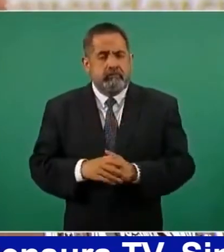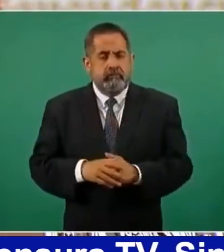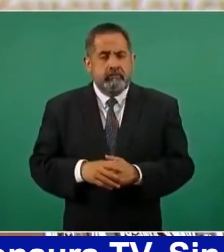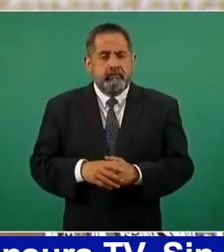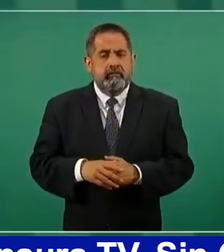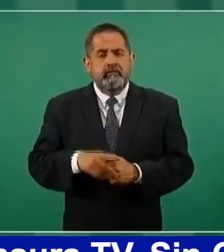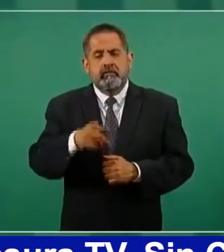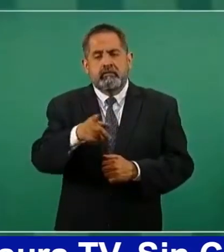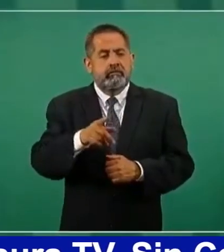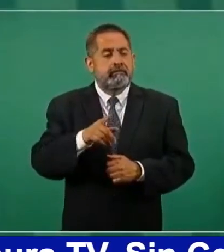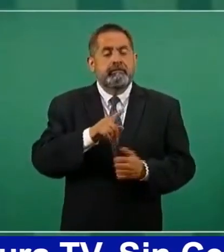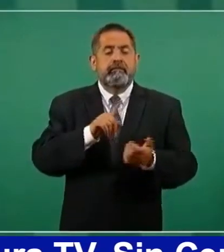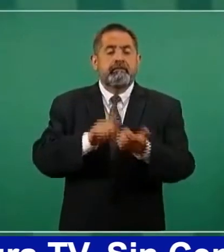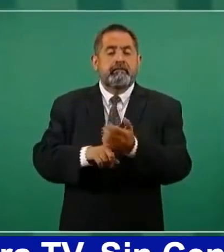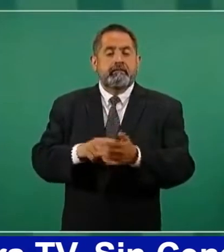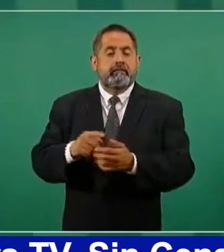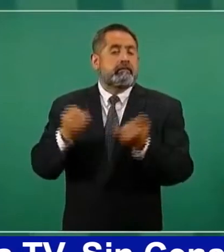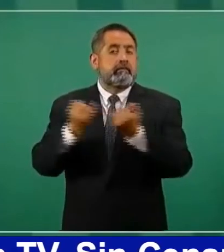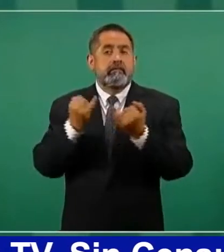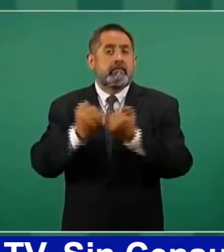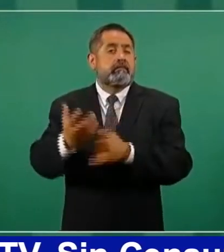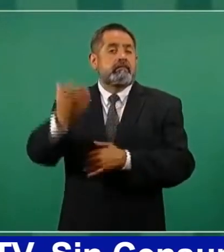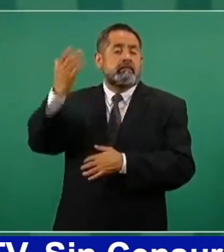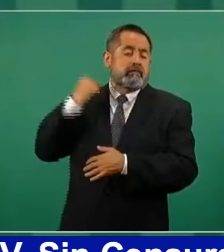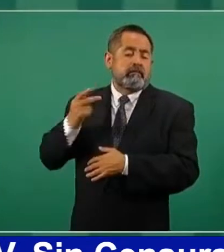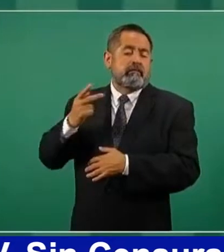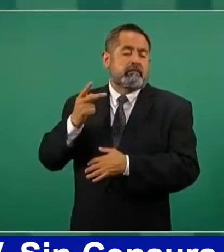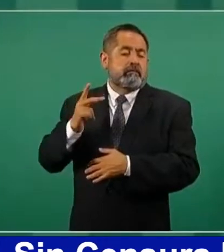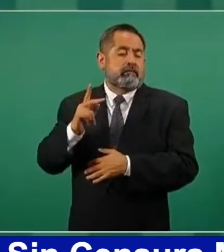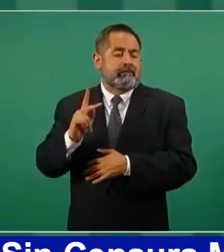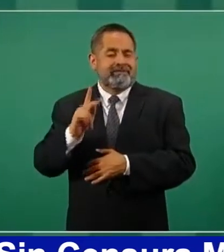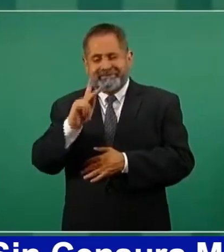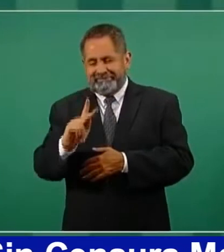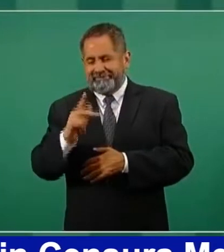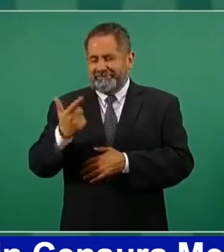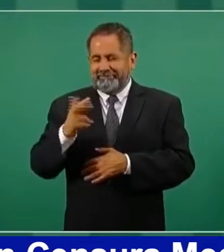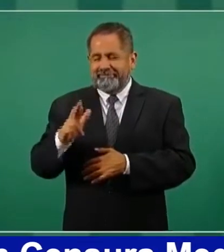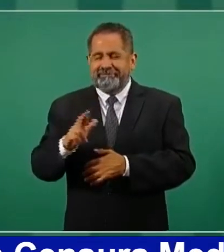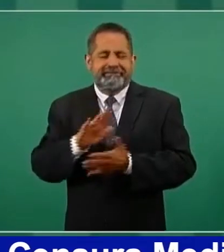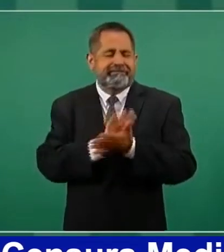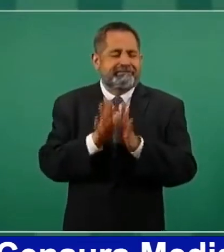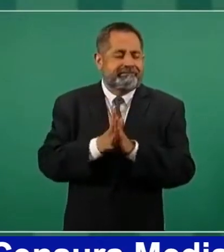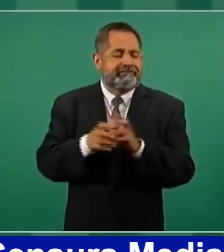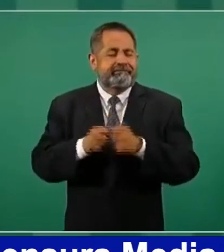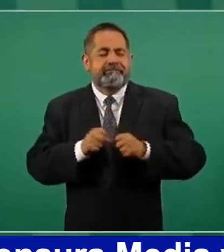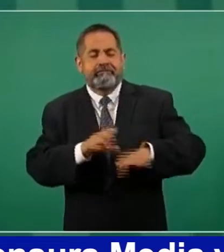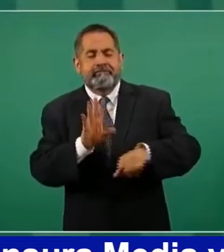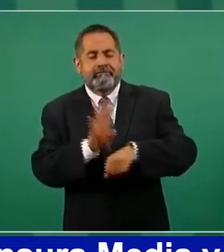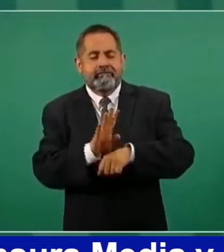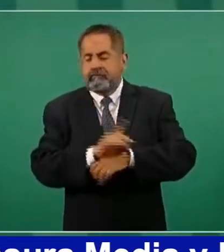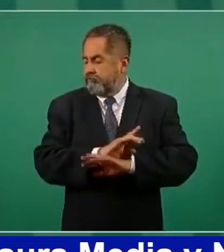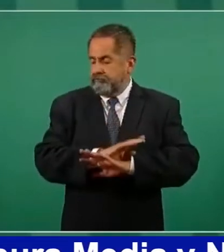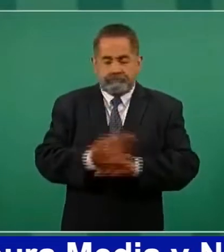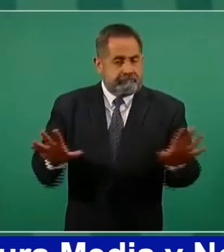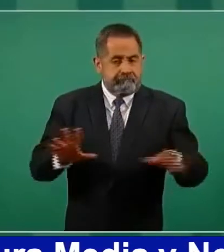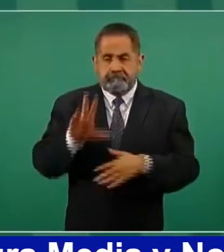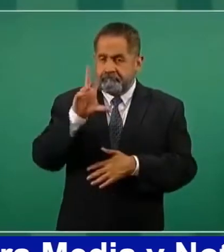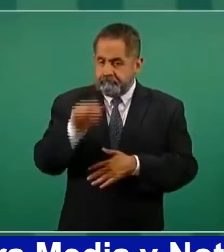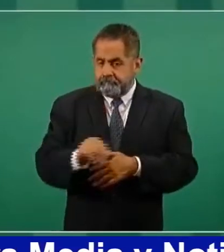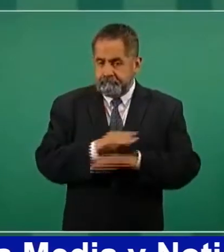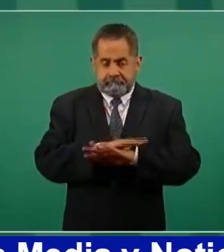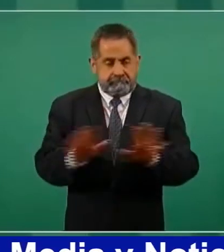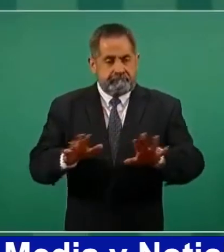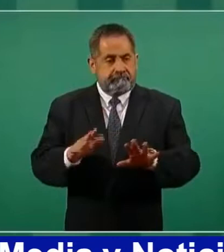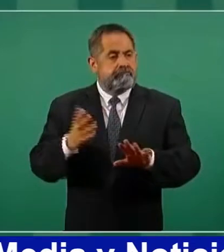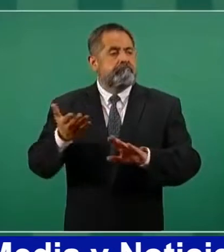es la Procuraduría de antes, ya no es la mafia del poder la que tiene a su cargo